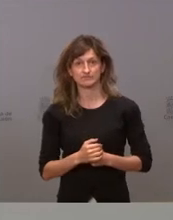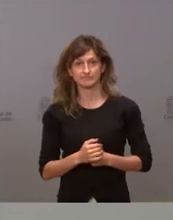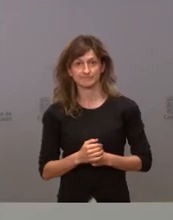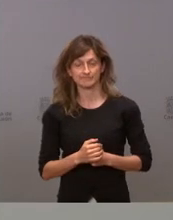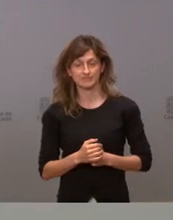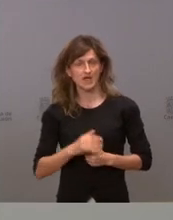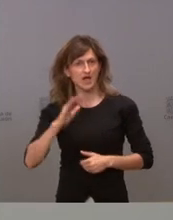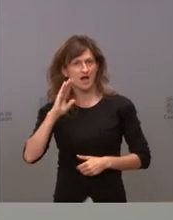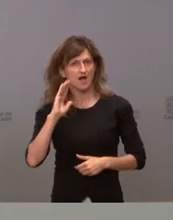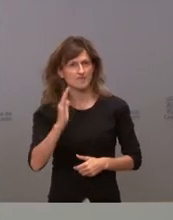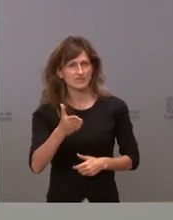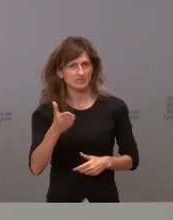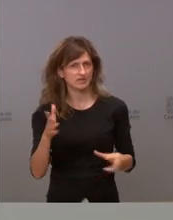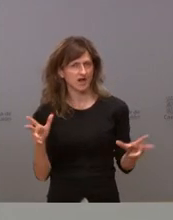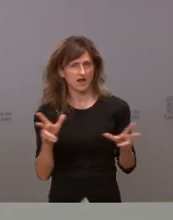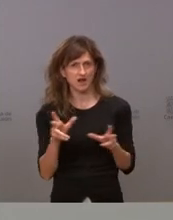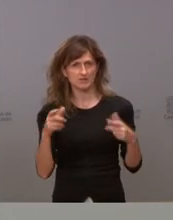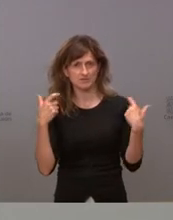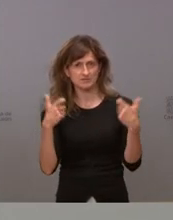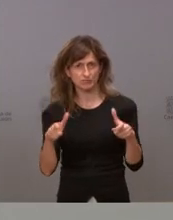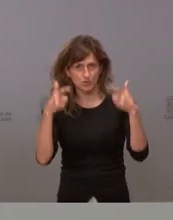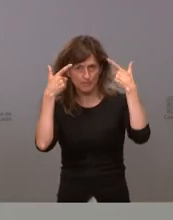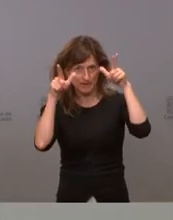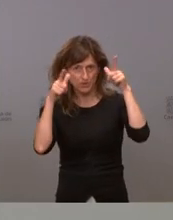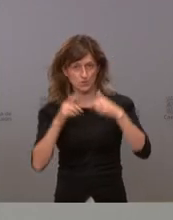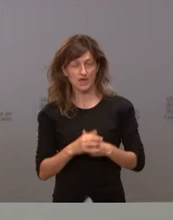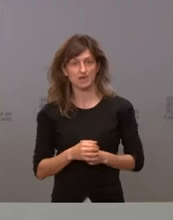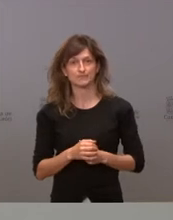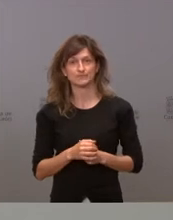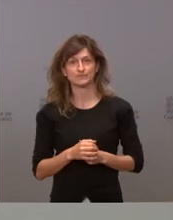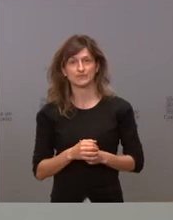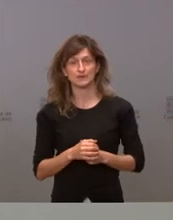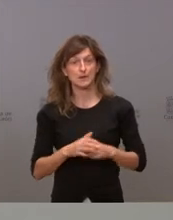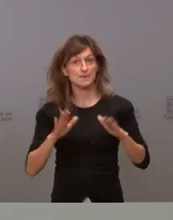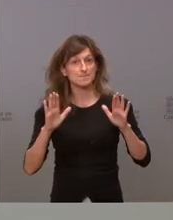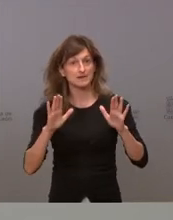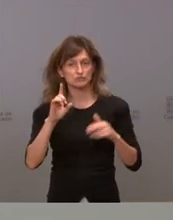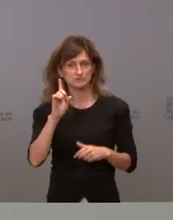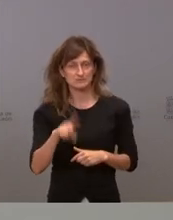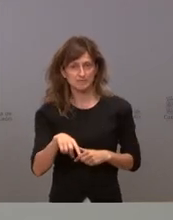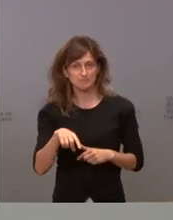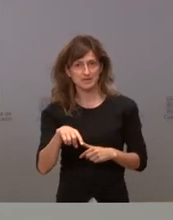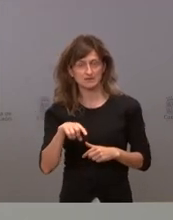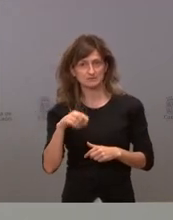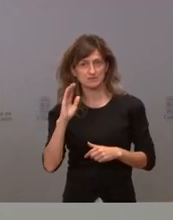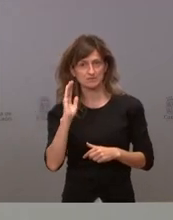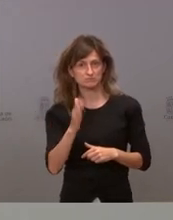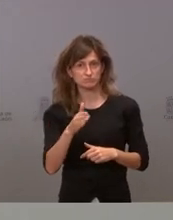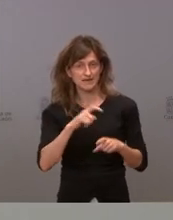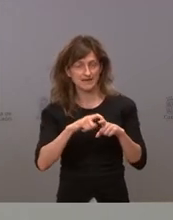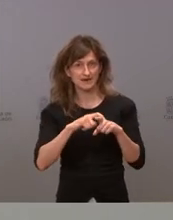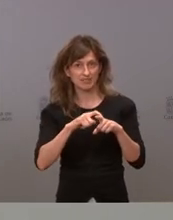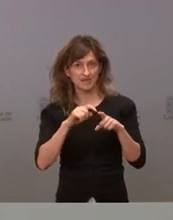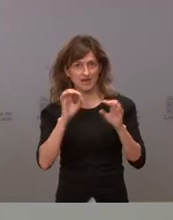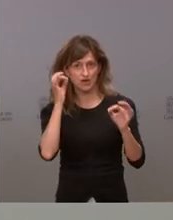gravemente al sector vacuno pero sobre todo y concretamente a una raza concreta